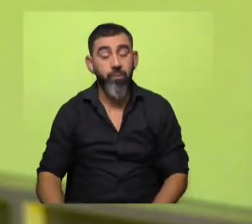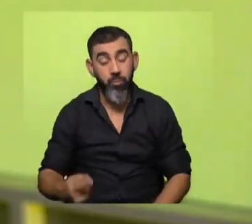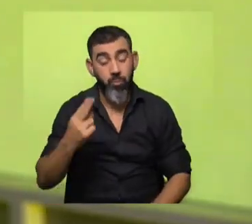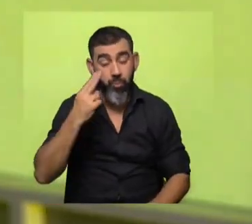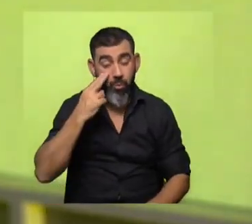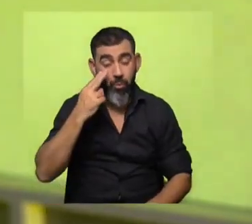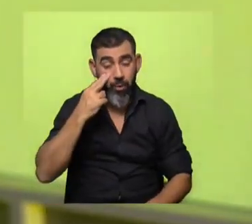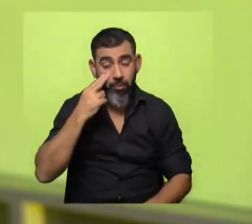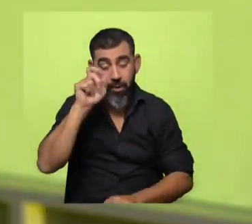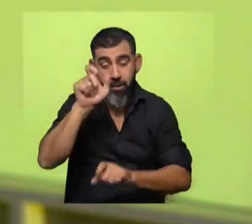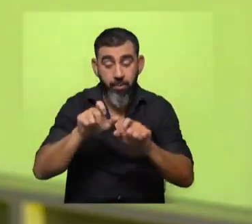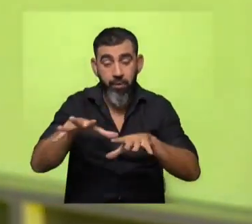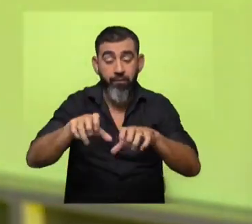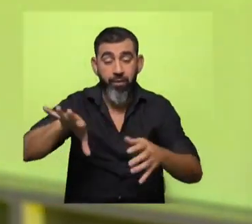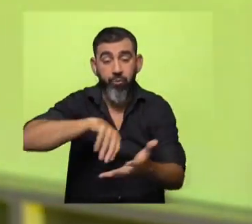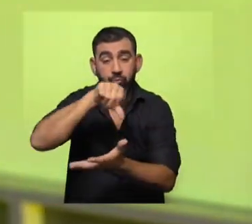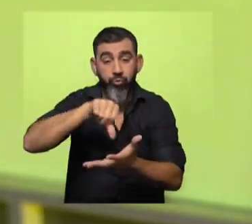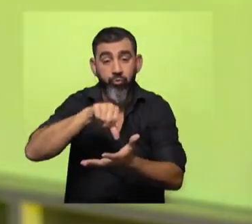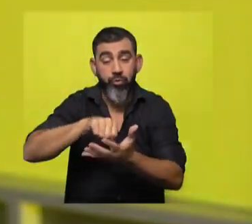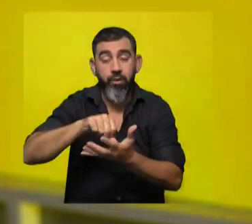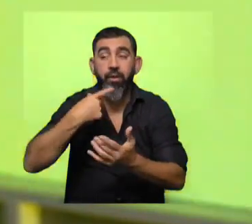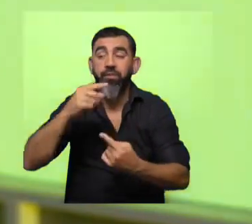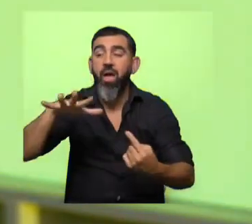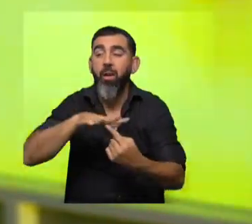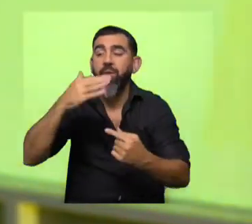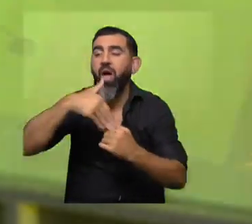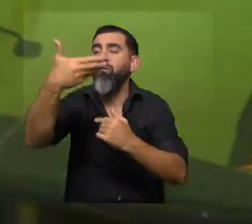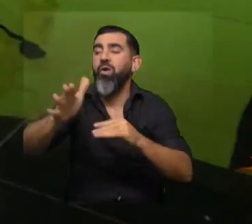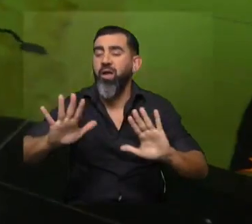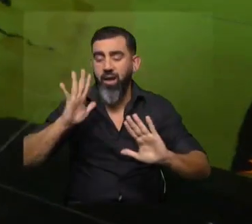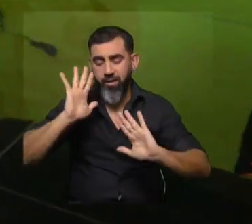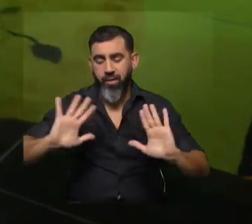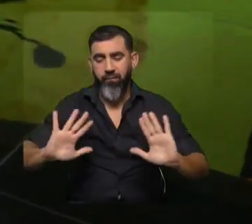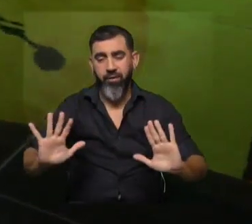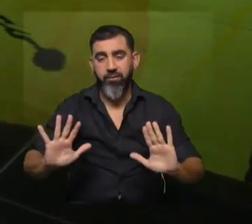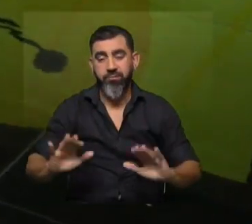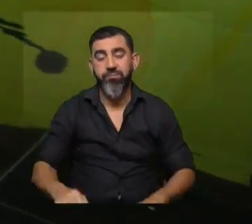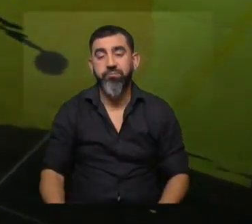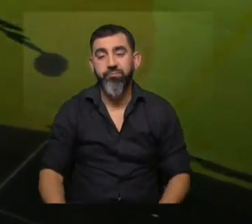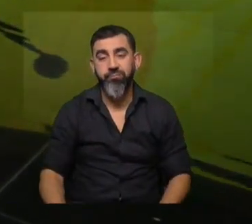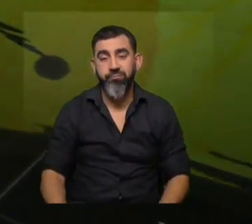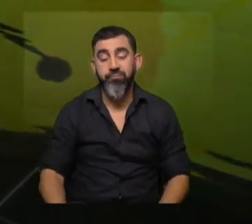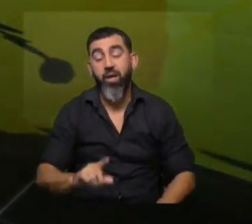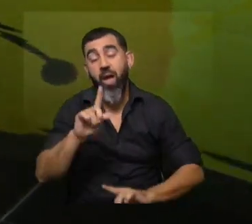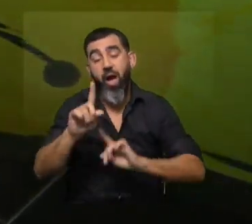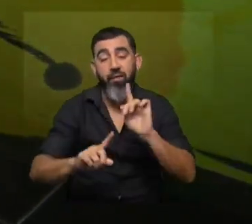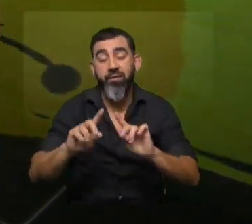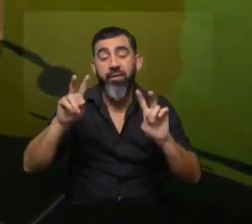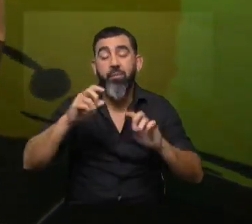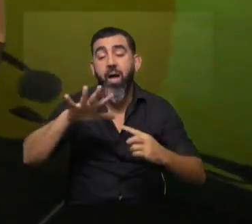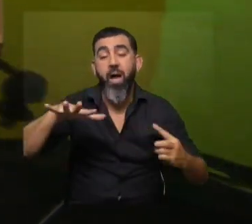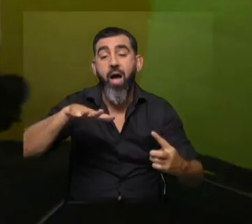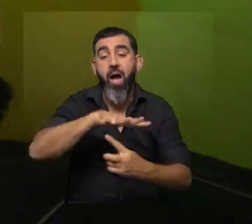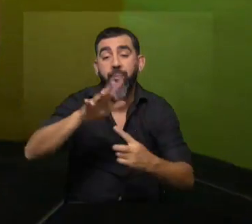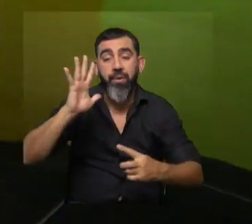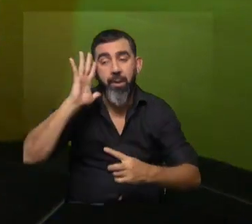que tenemos los citadinos en general, ¿no? Ambiente es algo que pasa en otro lado. Sí, la visión de que lo ambiental